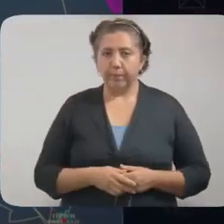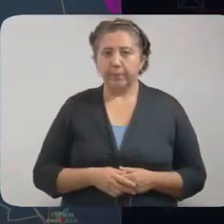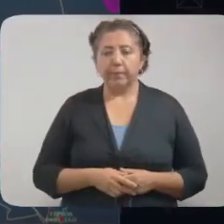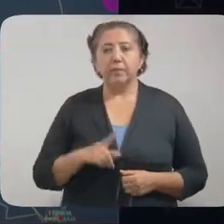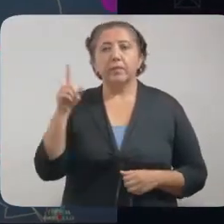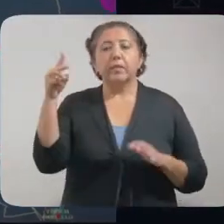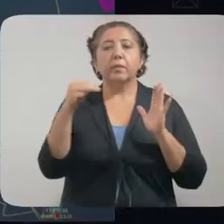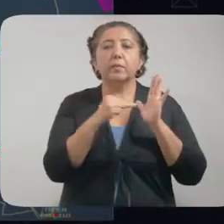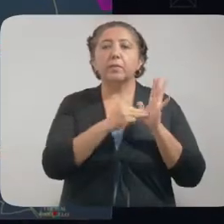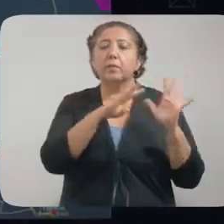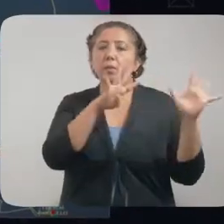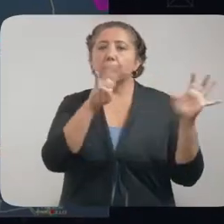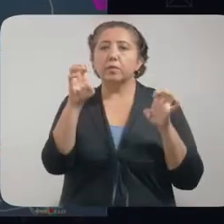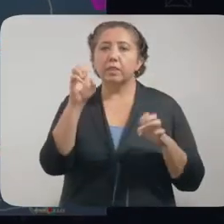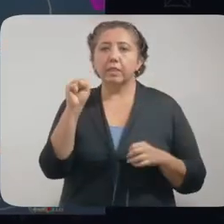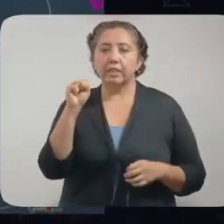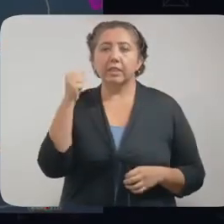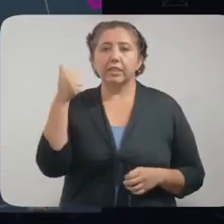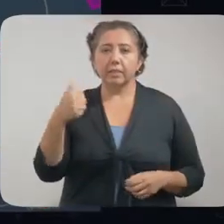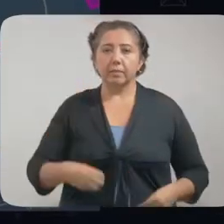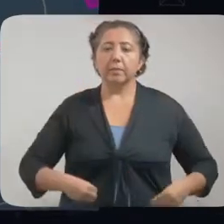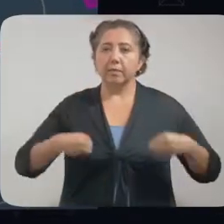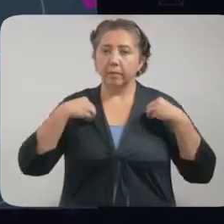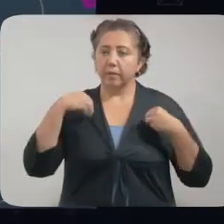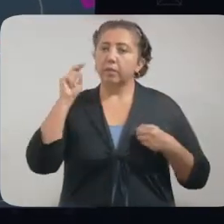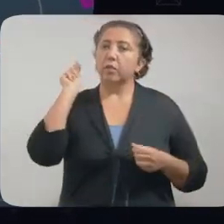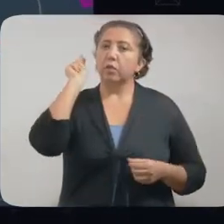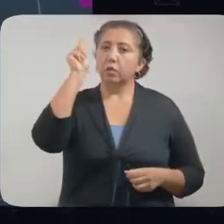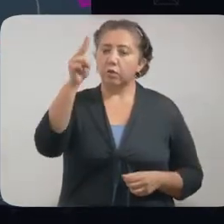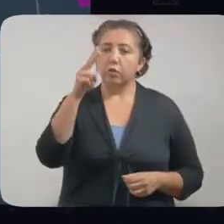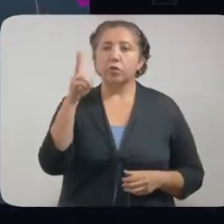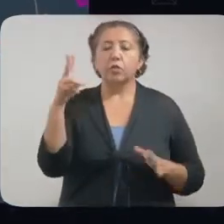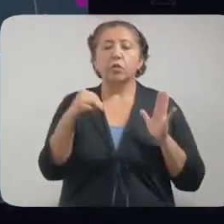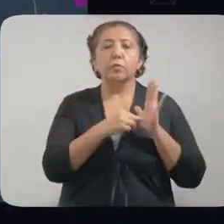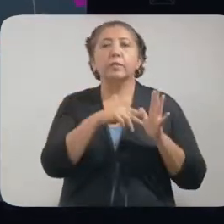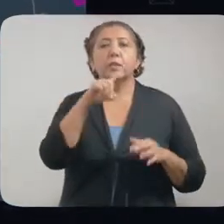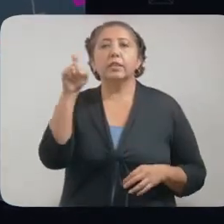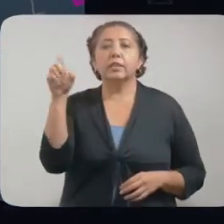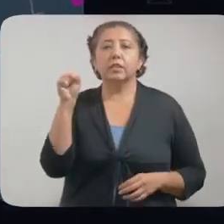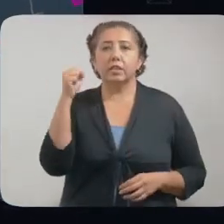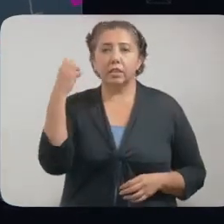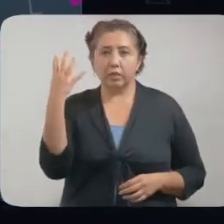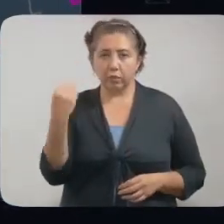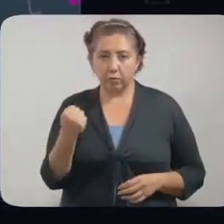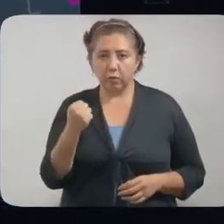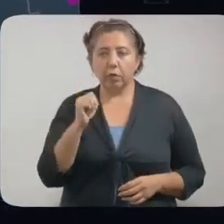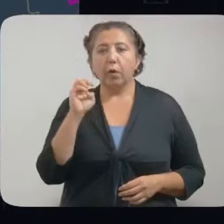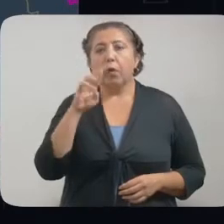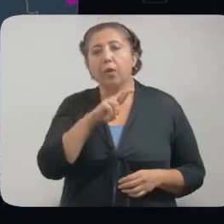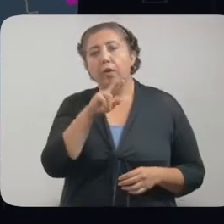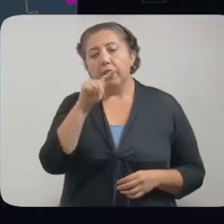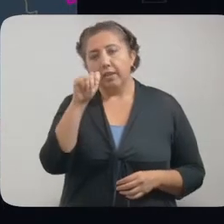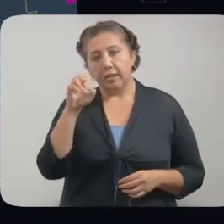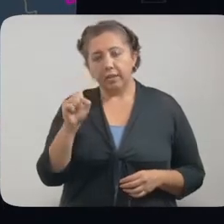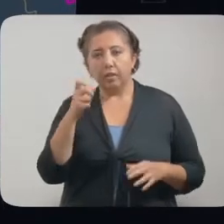1.966 viven en la zona norte, 2.169 en la zona oriente,